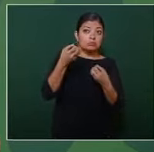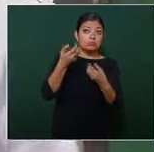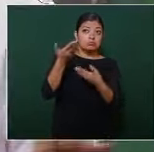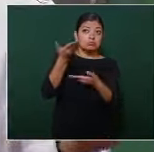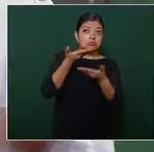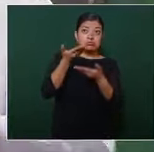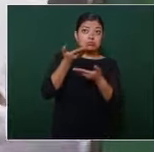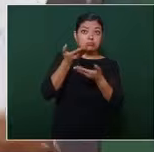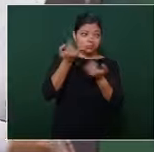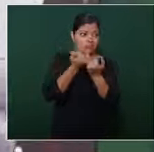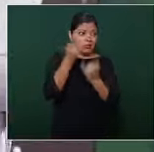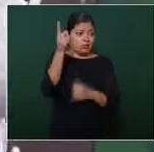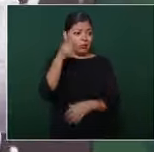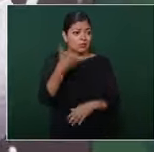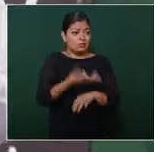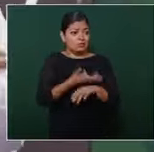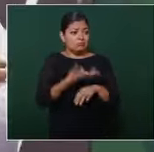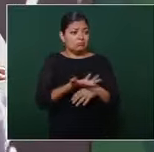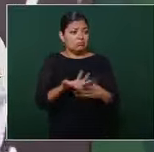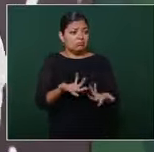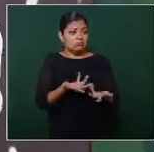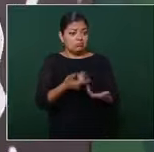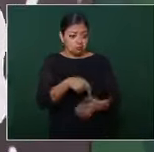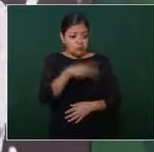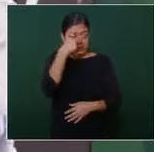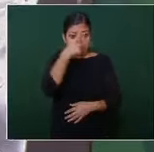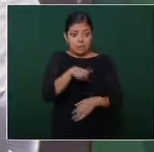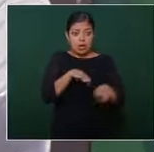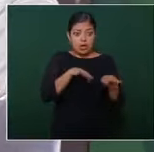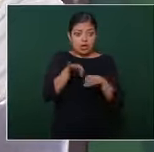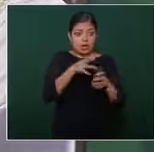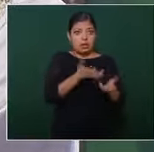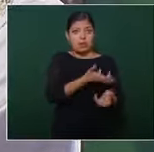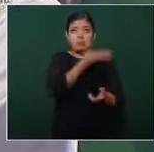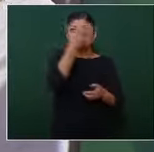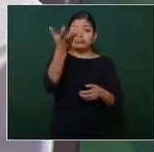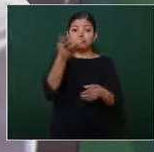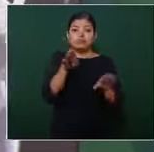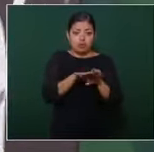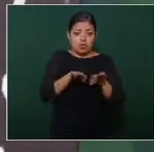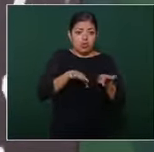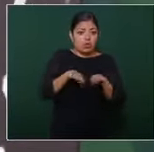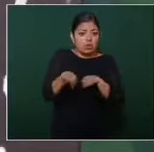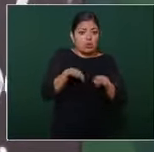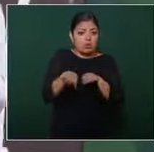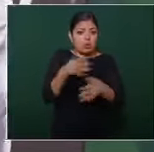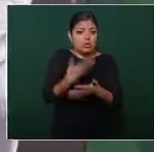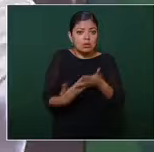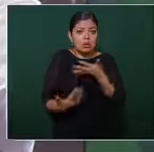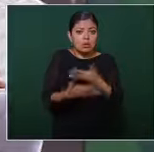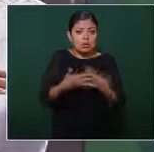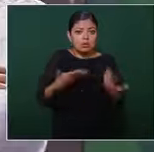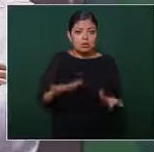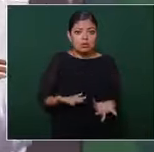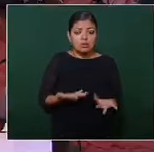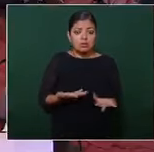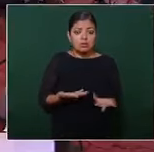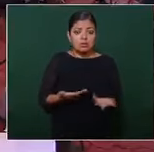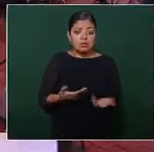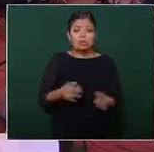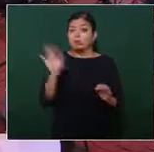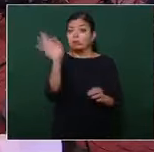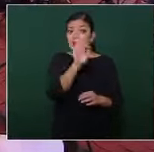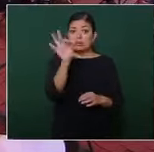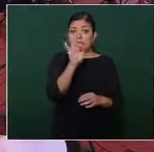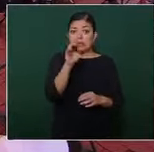si no hay fuerza de trabajo de México si no hay industrias